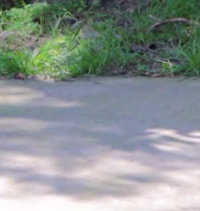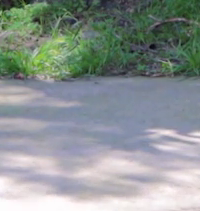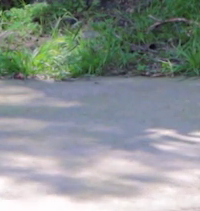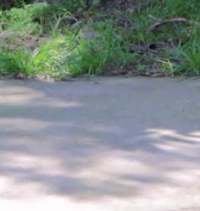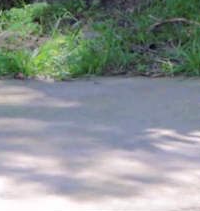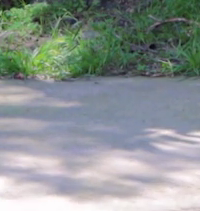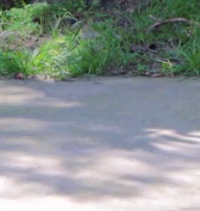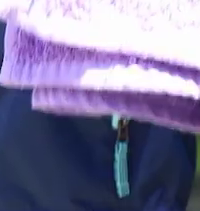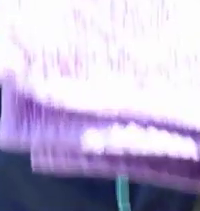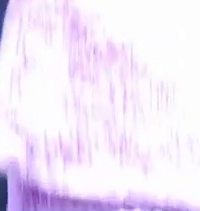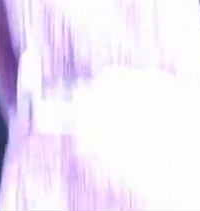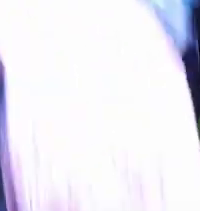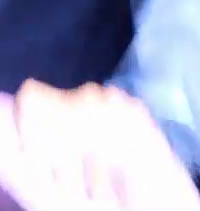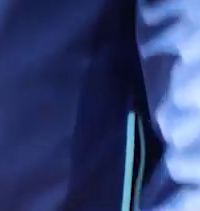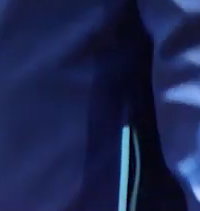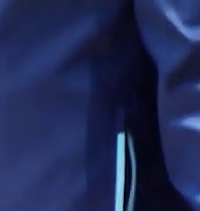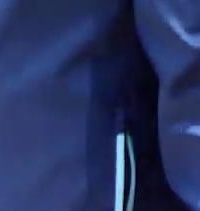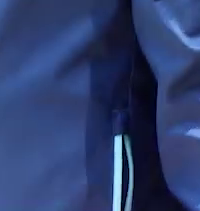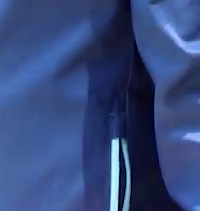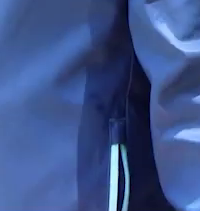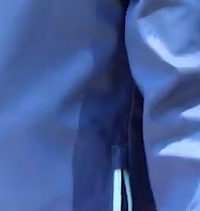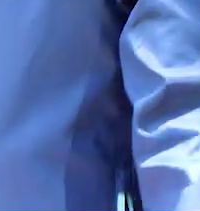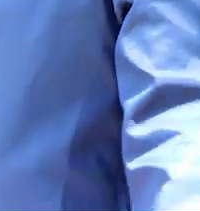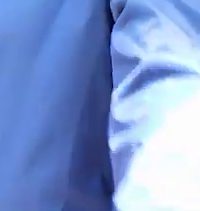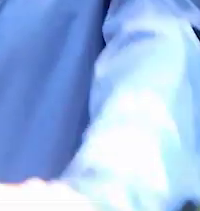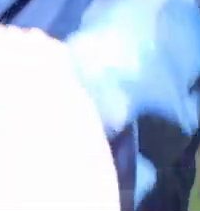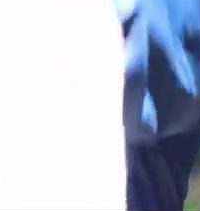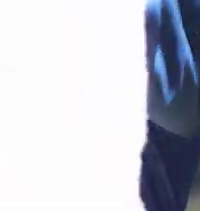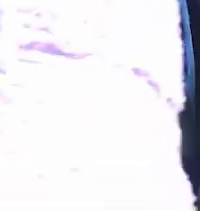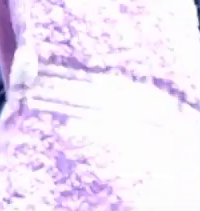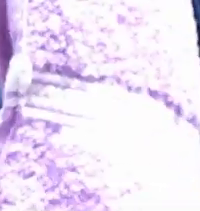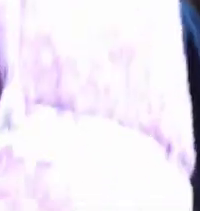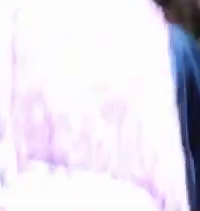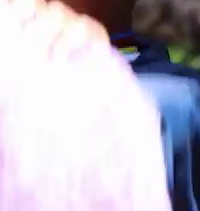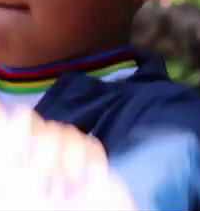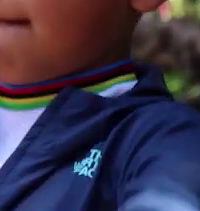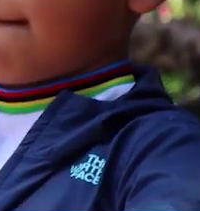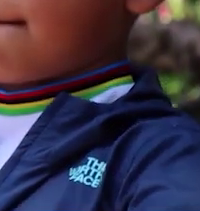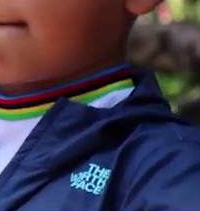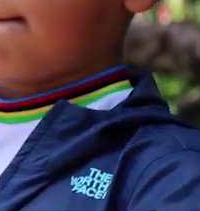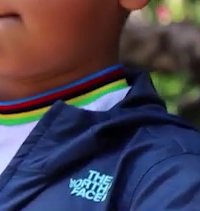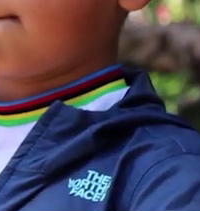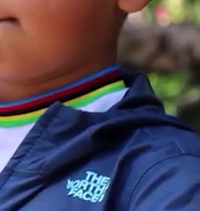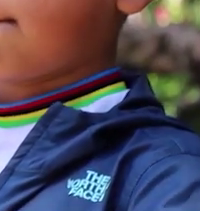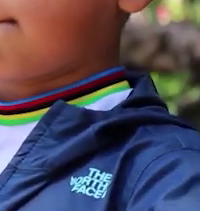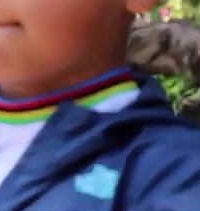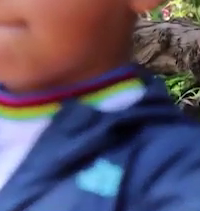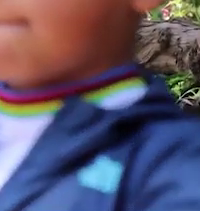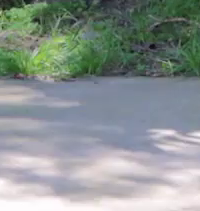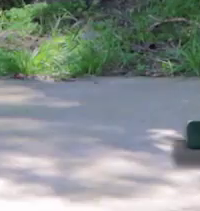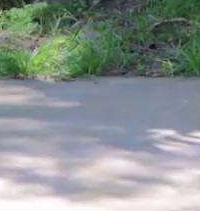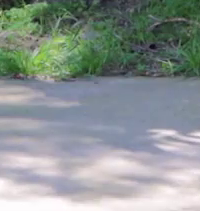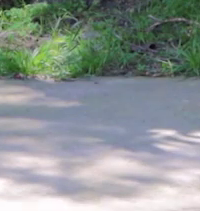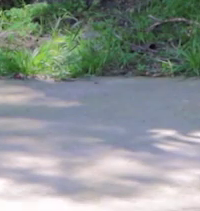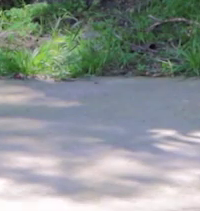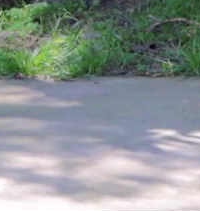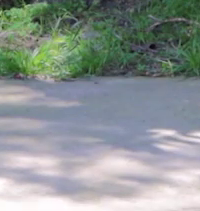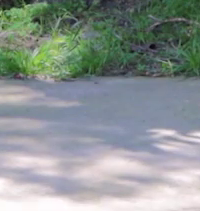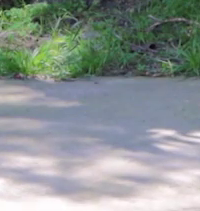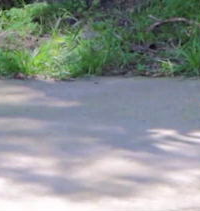y bajar en una extensión. Vamos a subir los brazos a la altura de los hombros. Bajamos y subimos